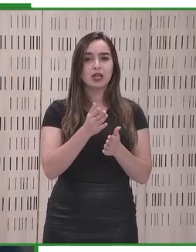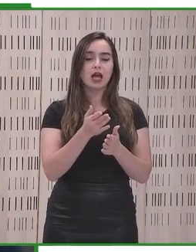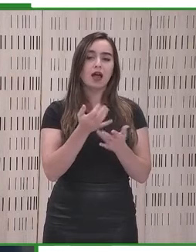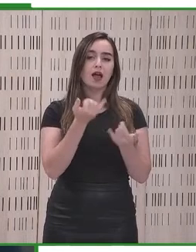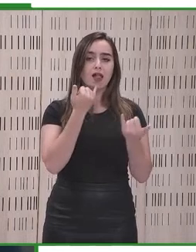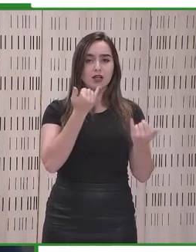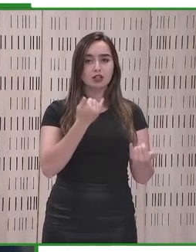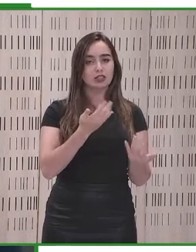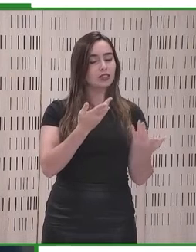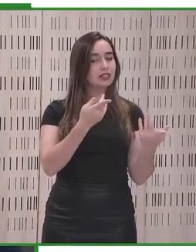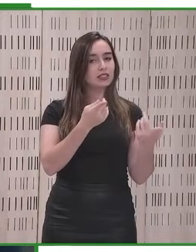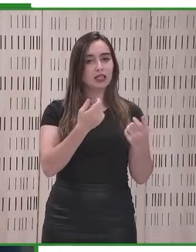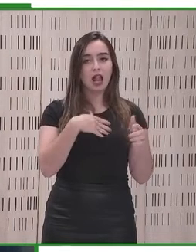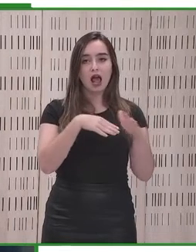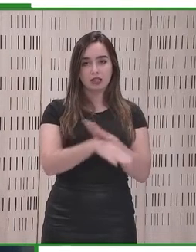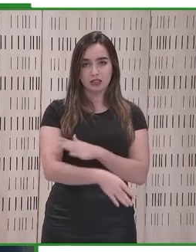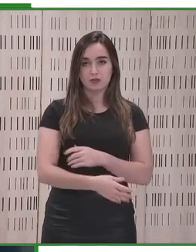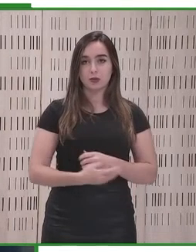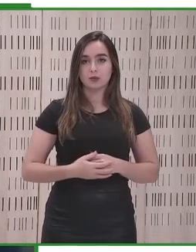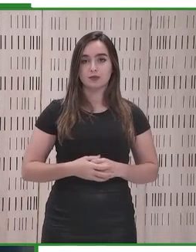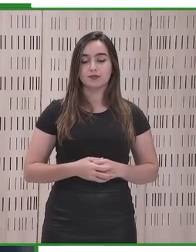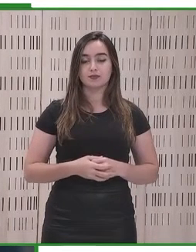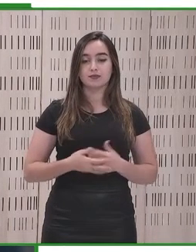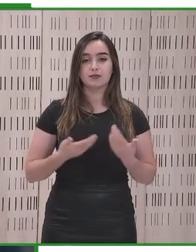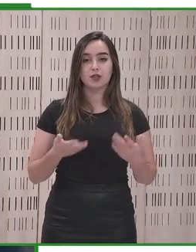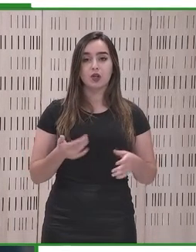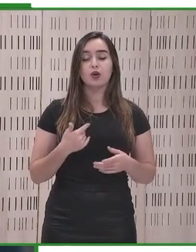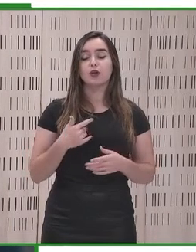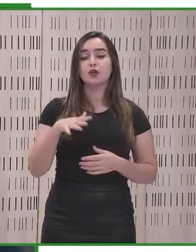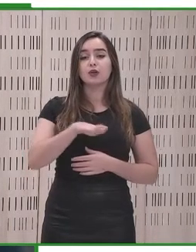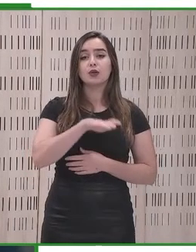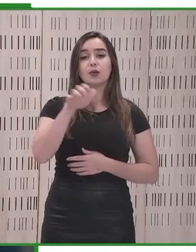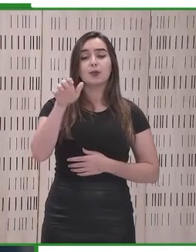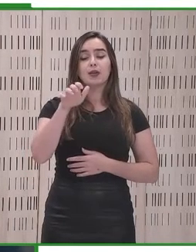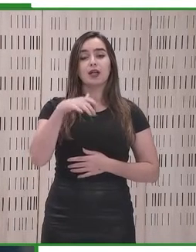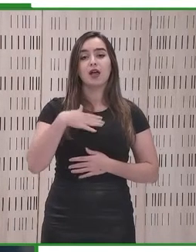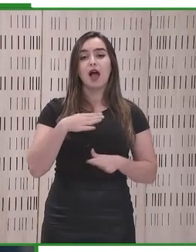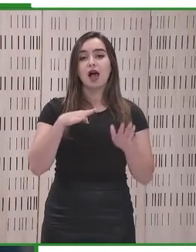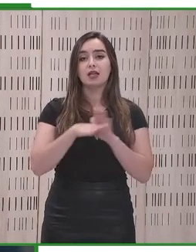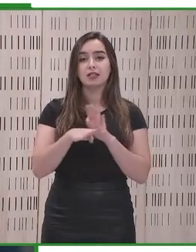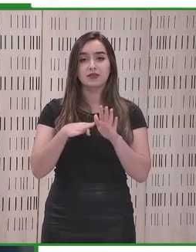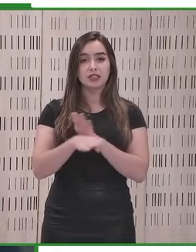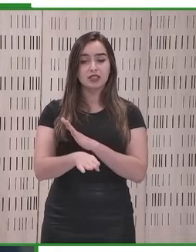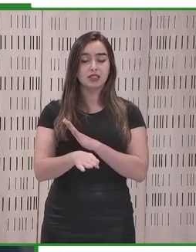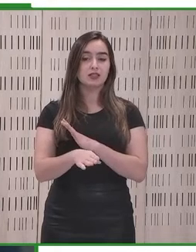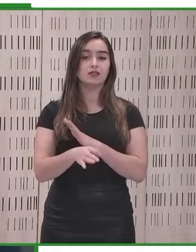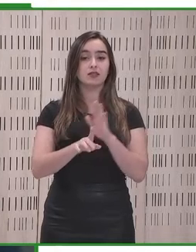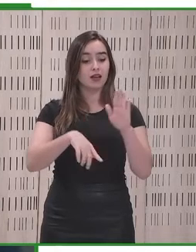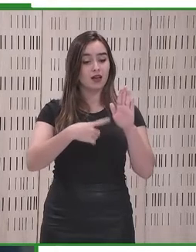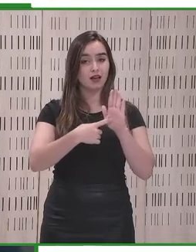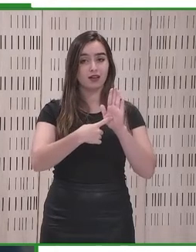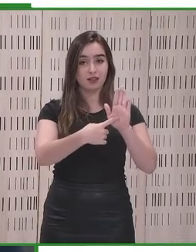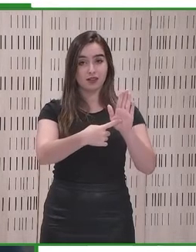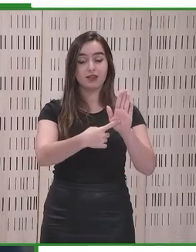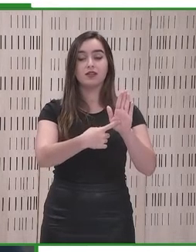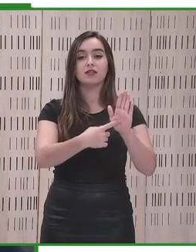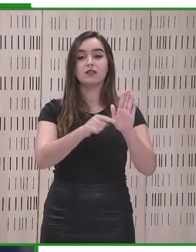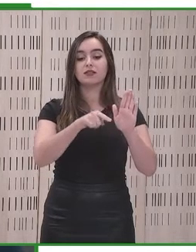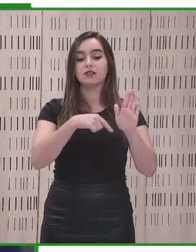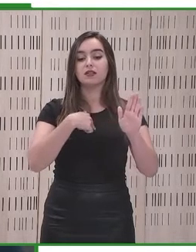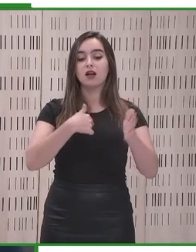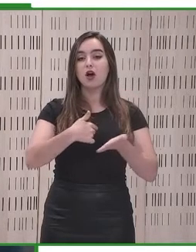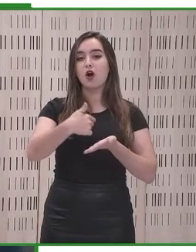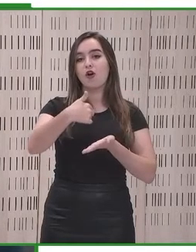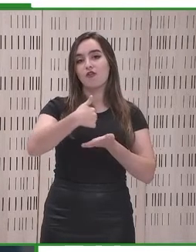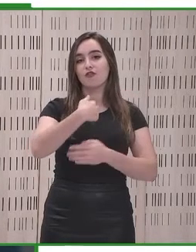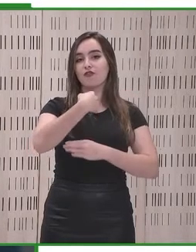Lectores electrónicos que darán acceso a lectura electrónica en dispositivos accesibles.